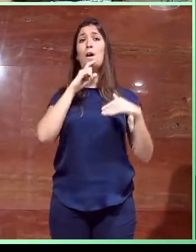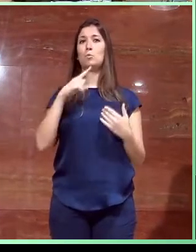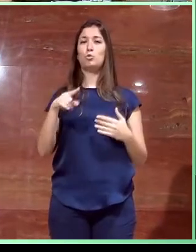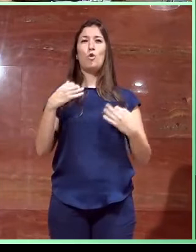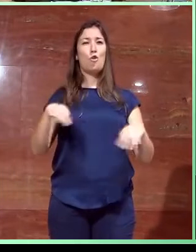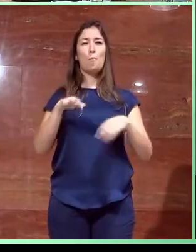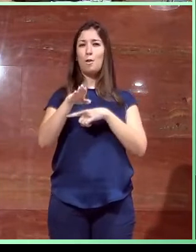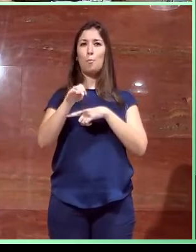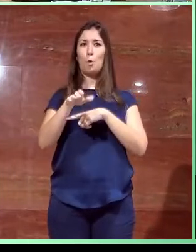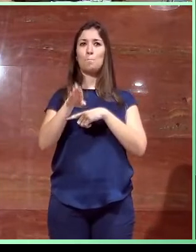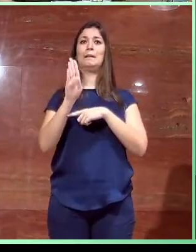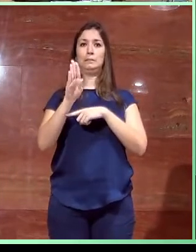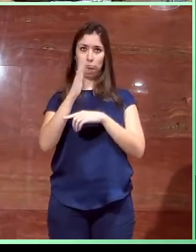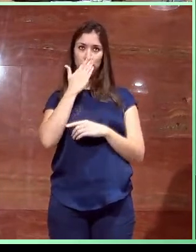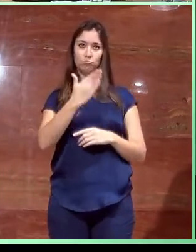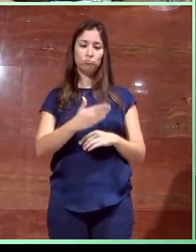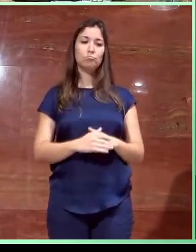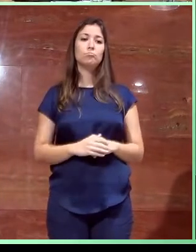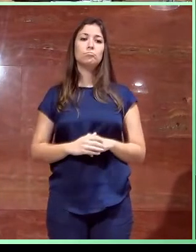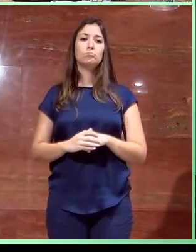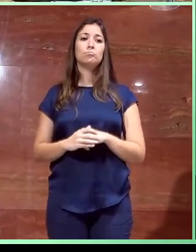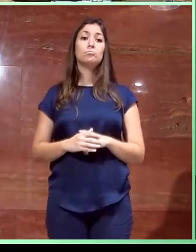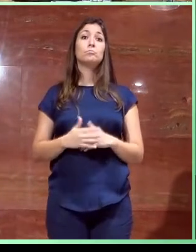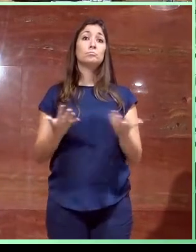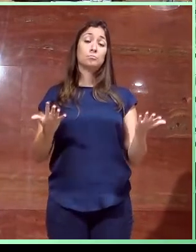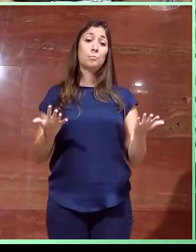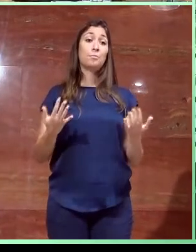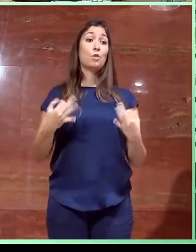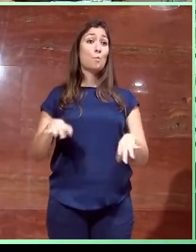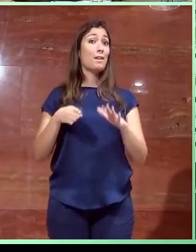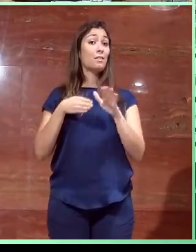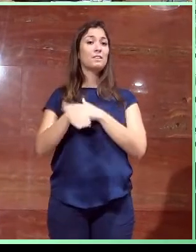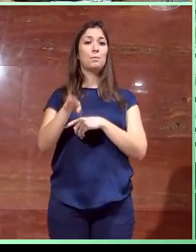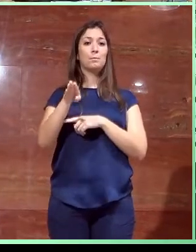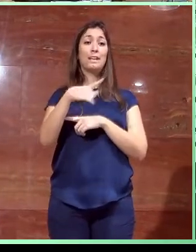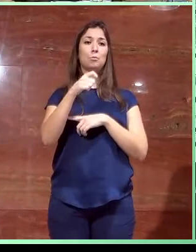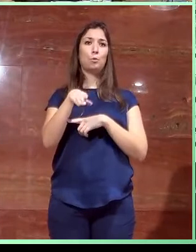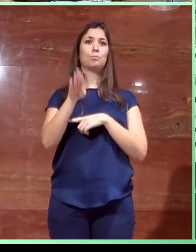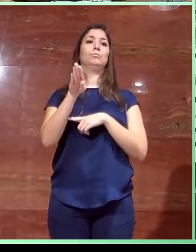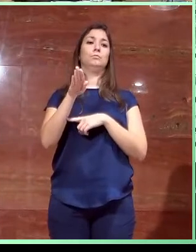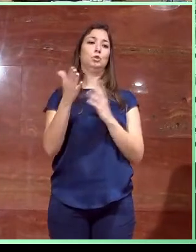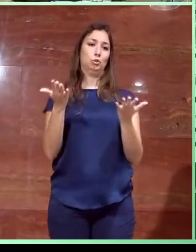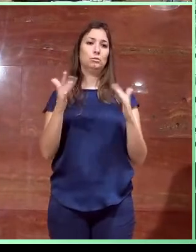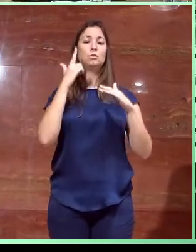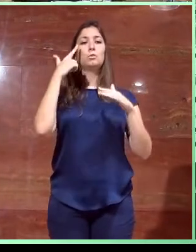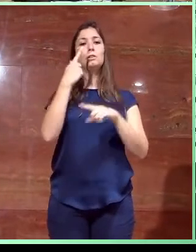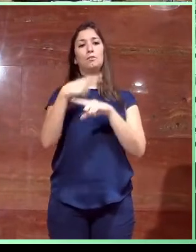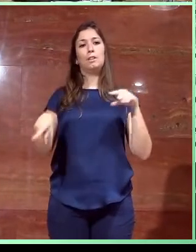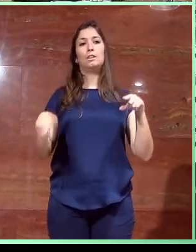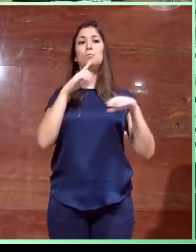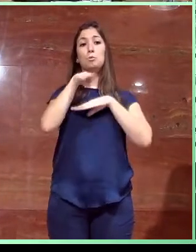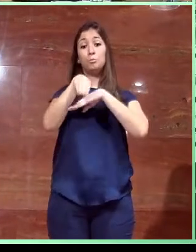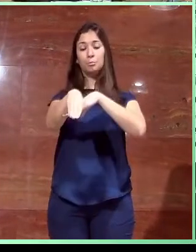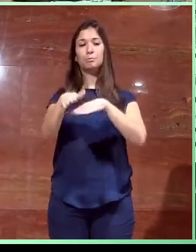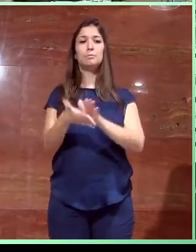que debería ser, digamos, accesible. Aquí la tenéis desde el otro aspecto y ese sería, digamos, el otro punto que